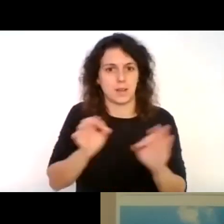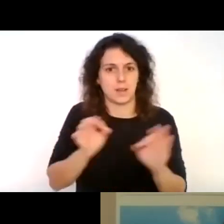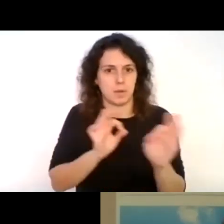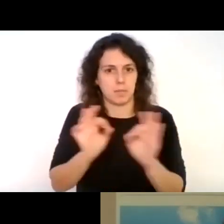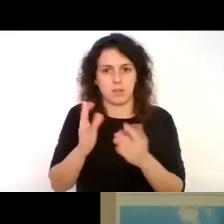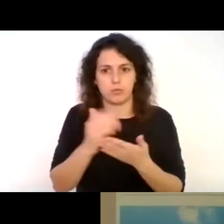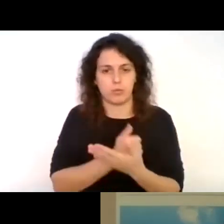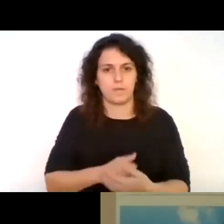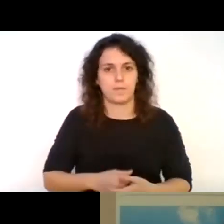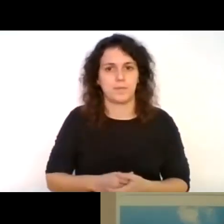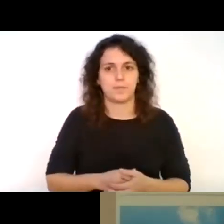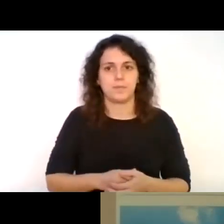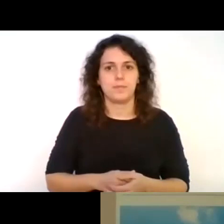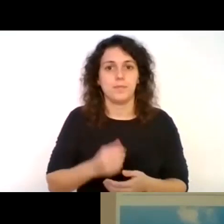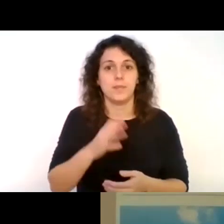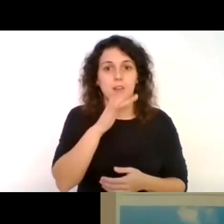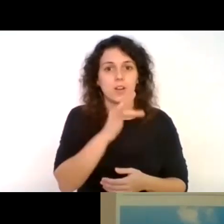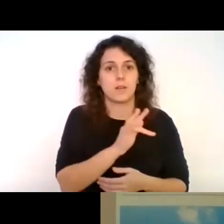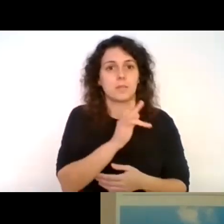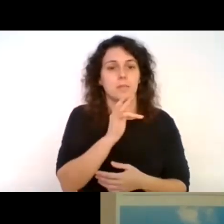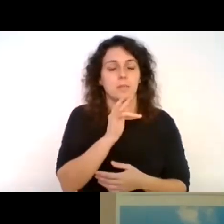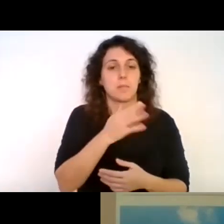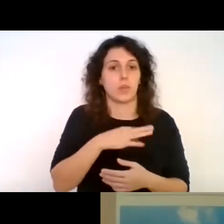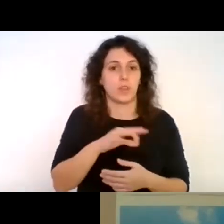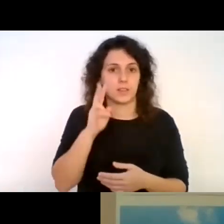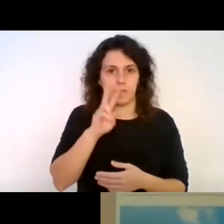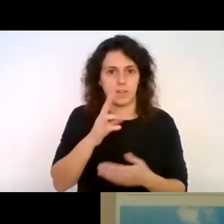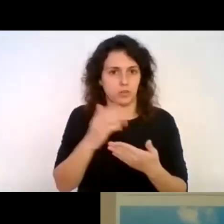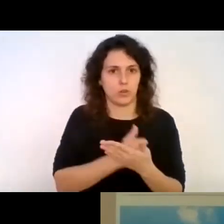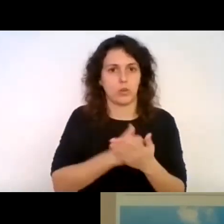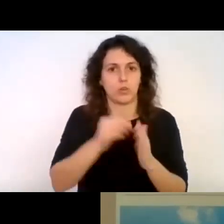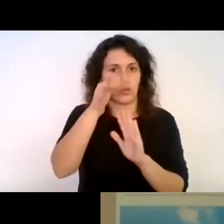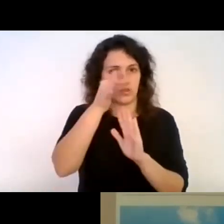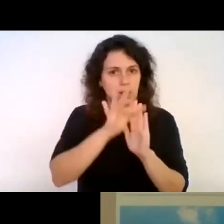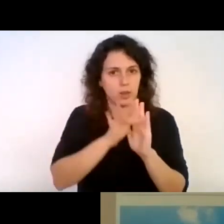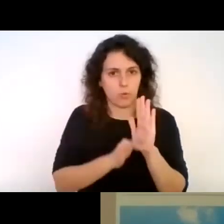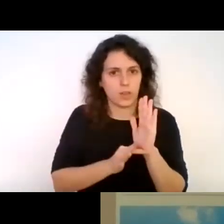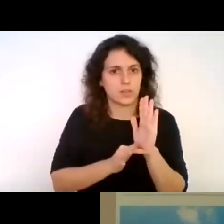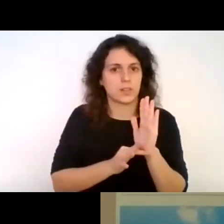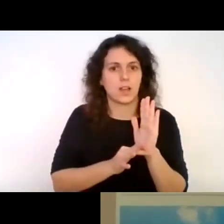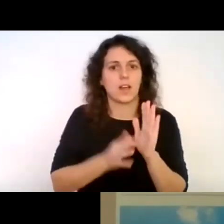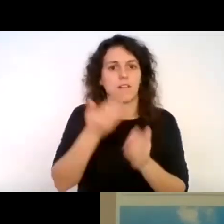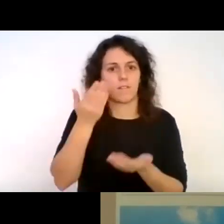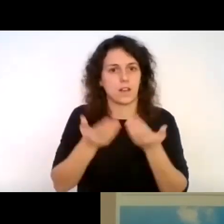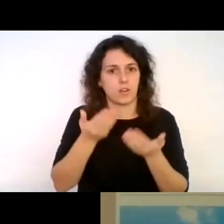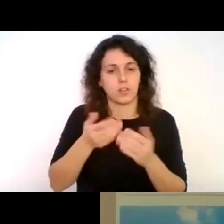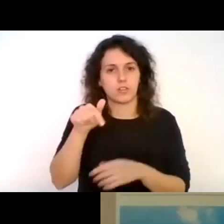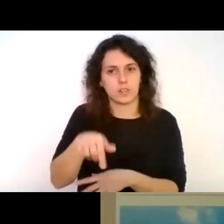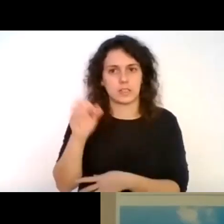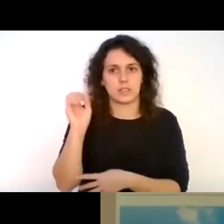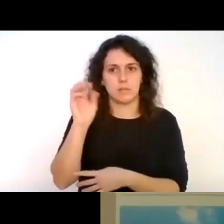A continuación podéis ver todos una pequeña encuesta de valoración del seminario